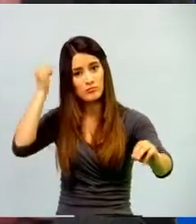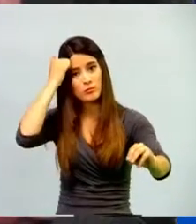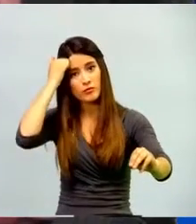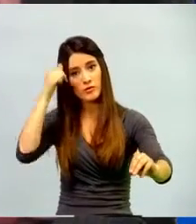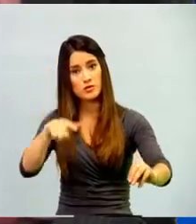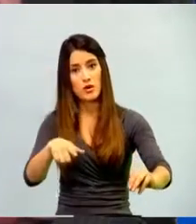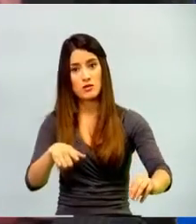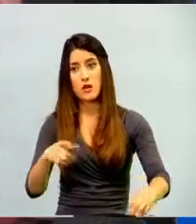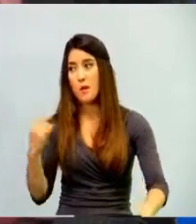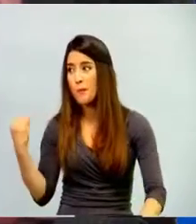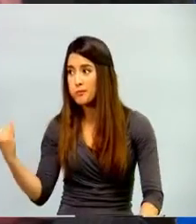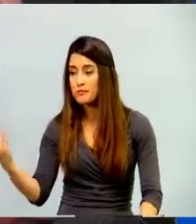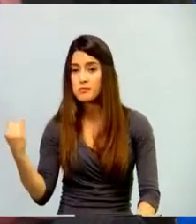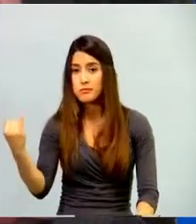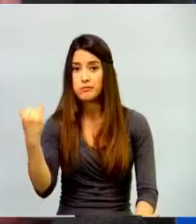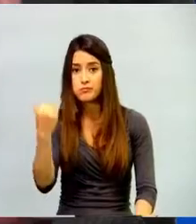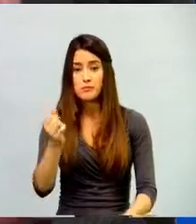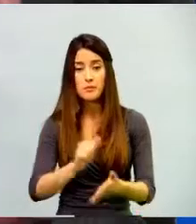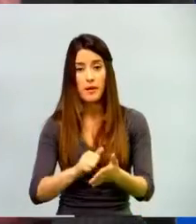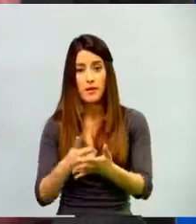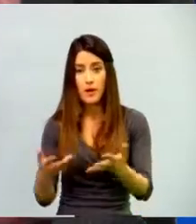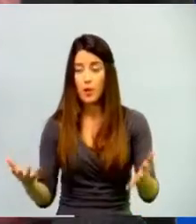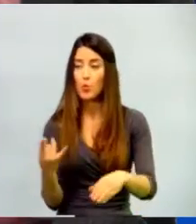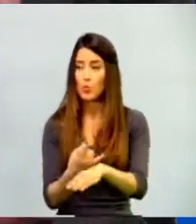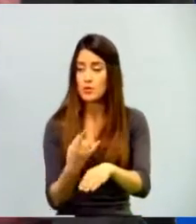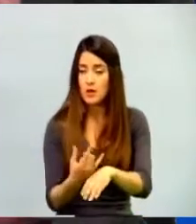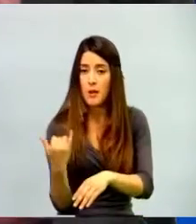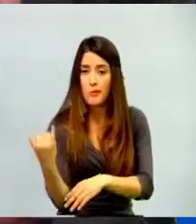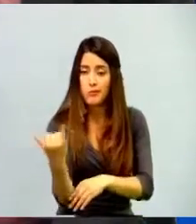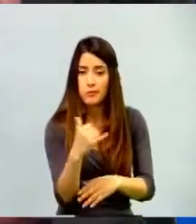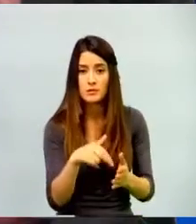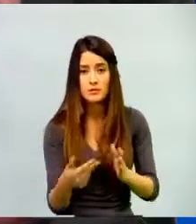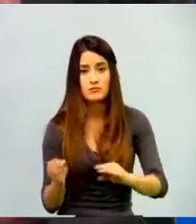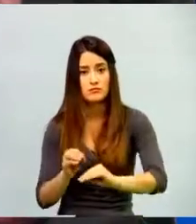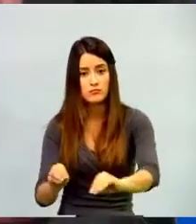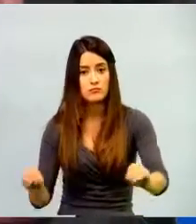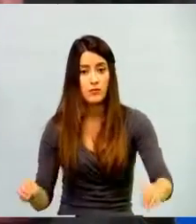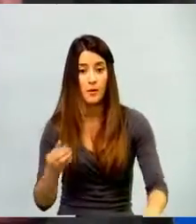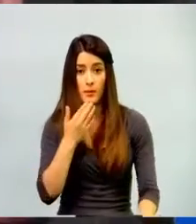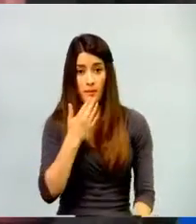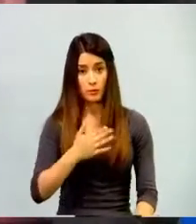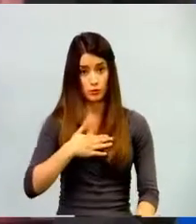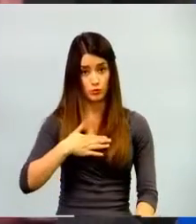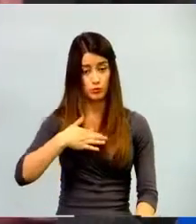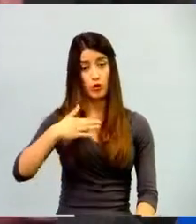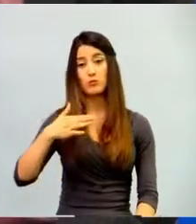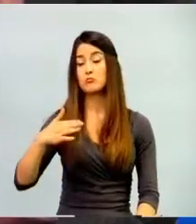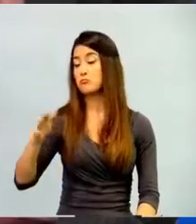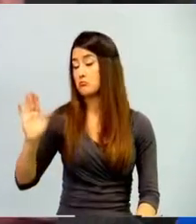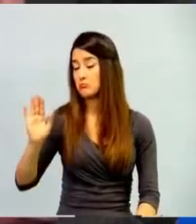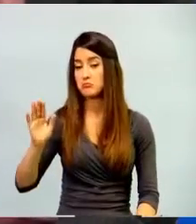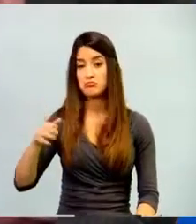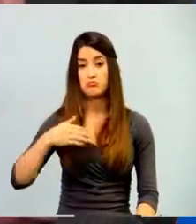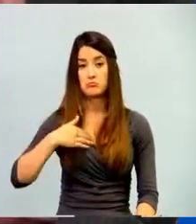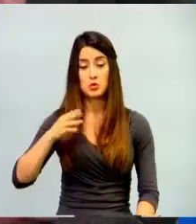ahí, por lo que es rector, porque somos docentes. En el caso, yo recibo mi sueldo, digámoslo así, yo hago mi trabajo